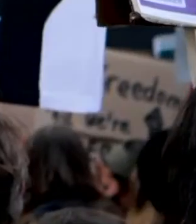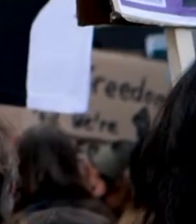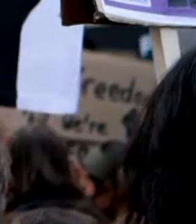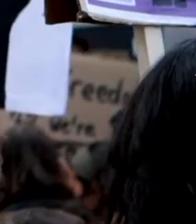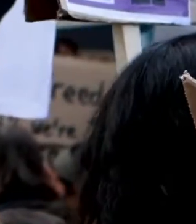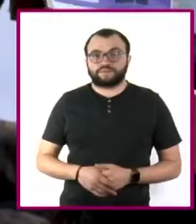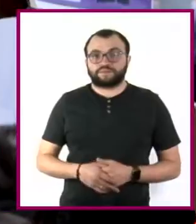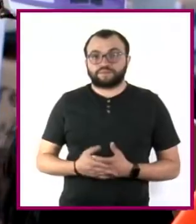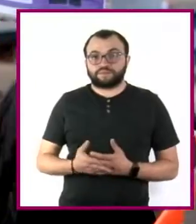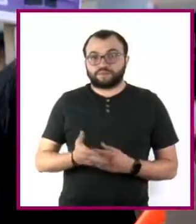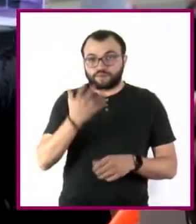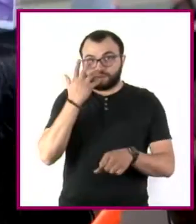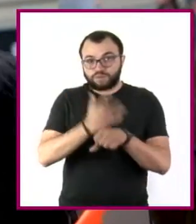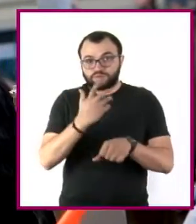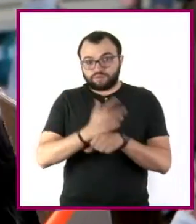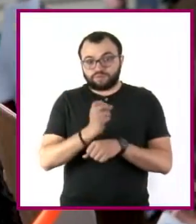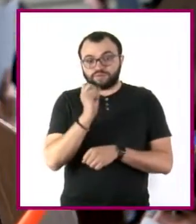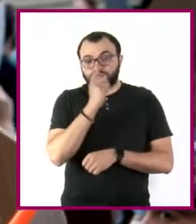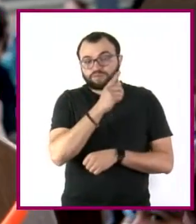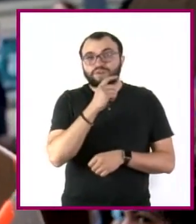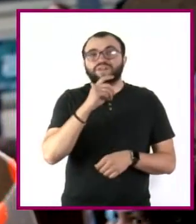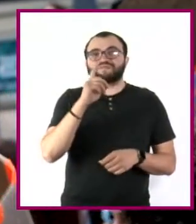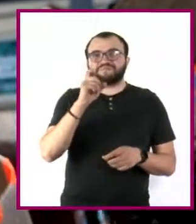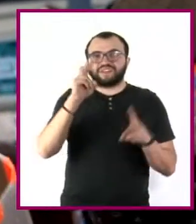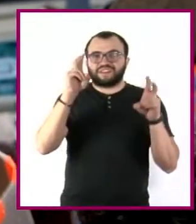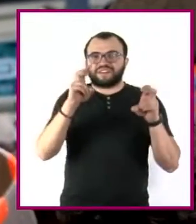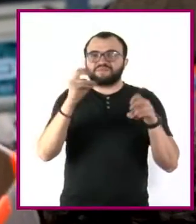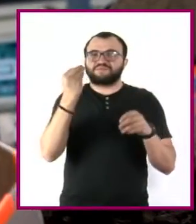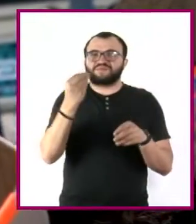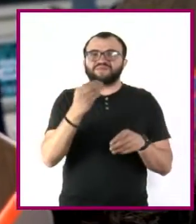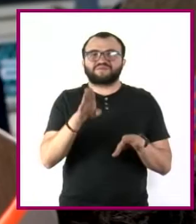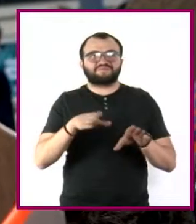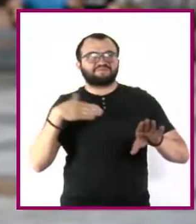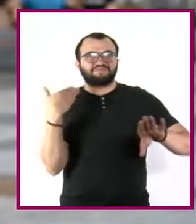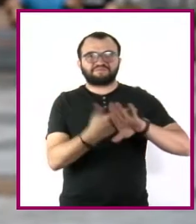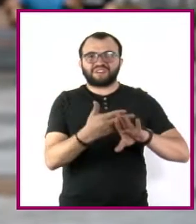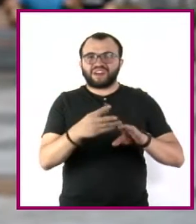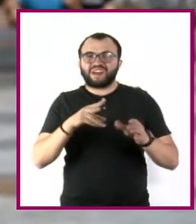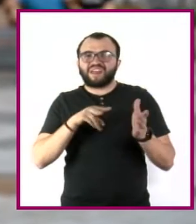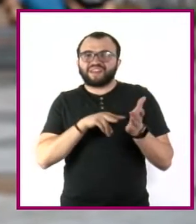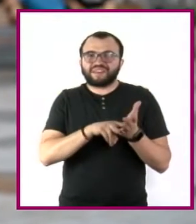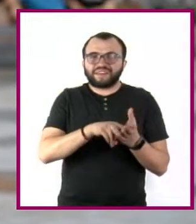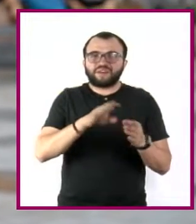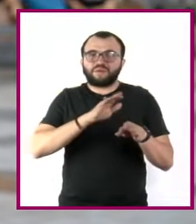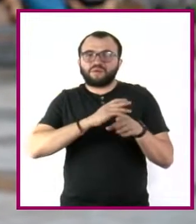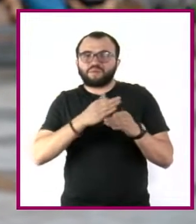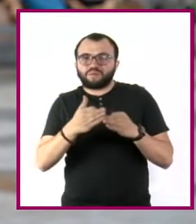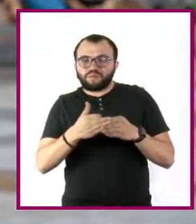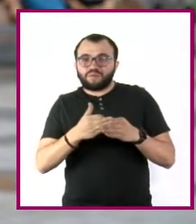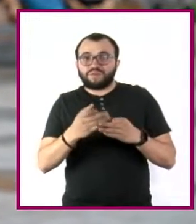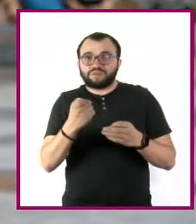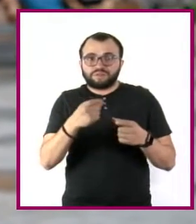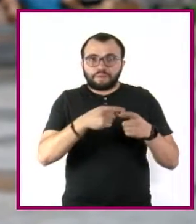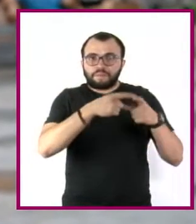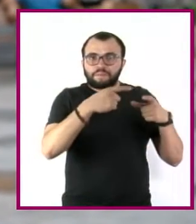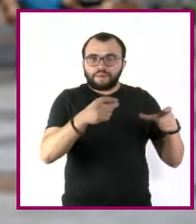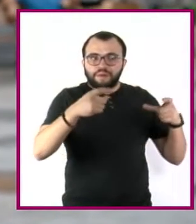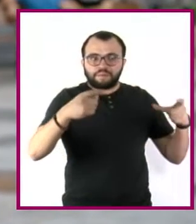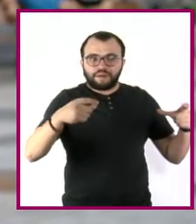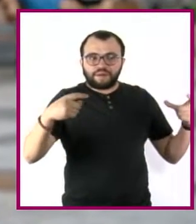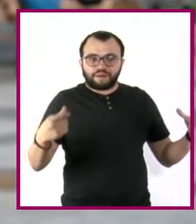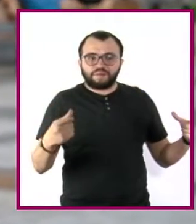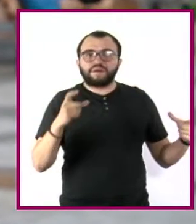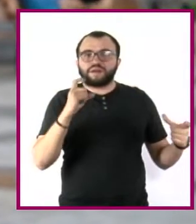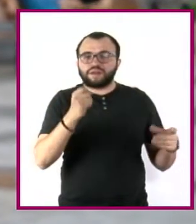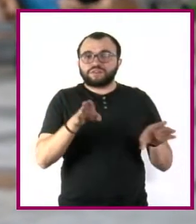En Estados Unidos, temas raciales han sido parte del sistema social. El fenómeno ha sido ampliamente tratado desde